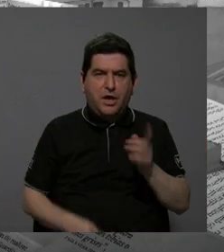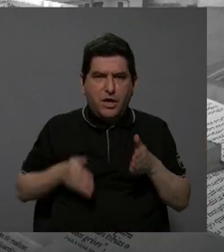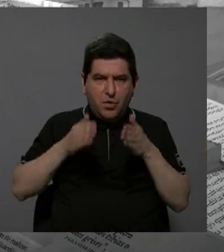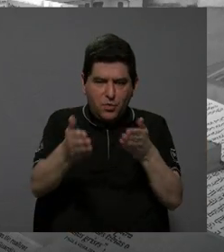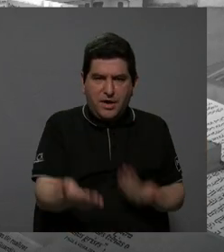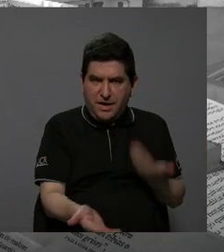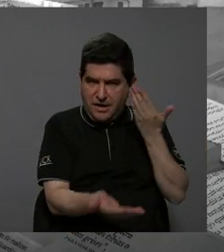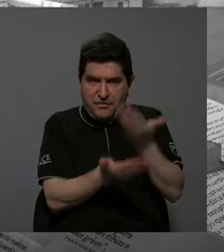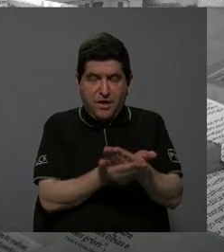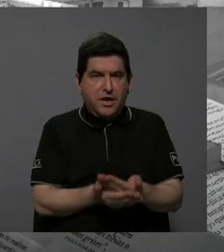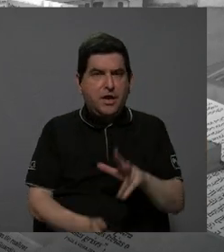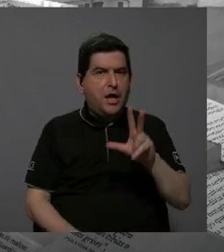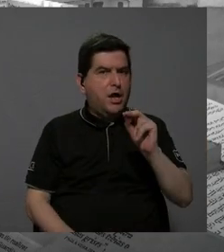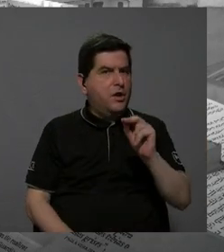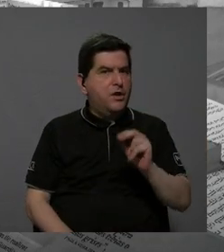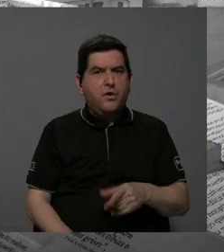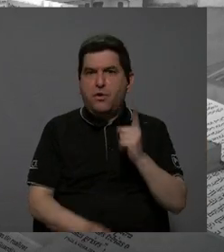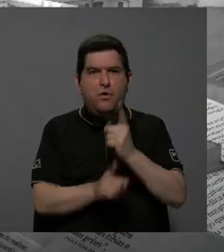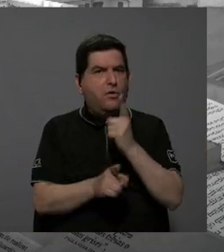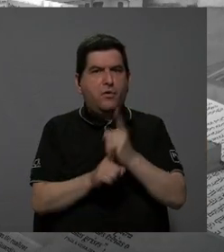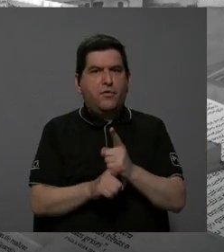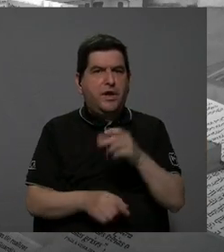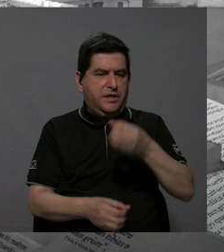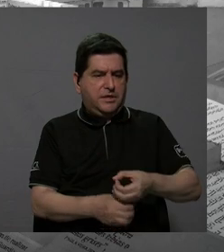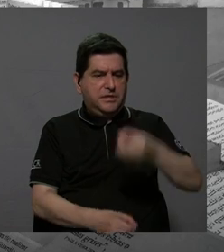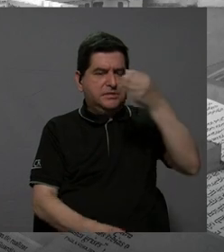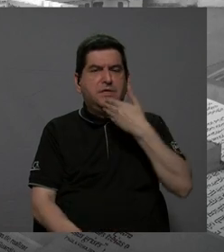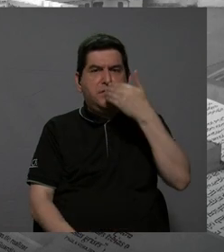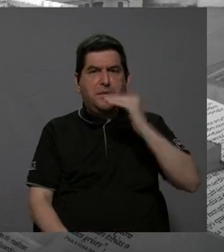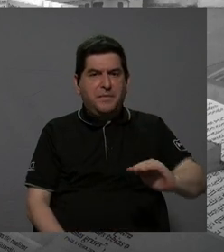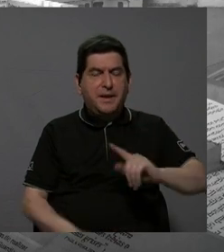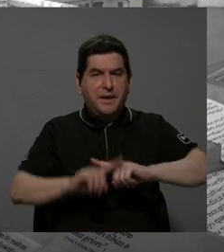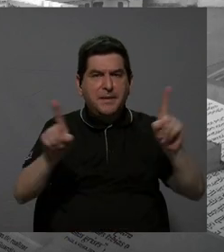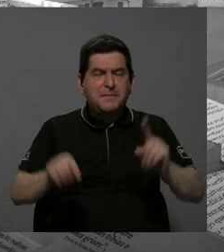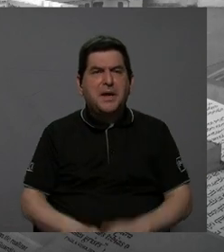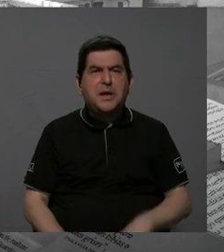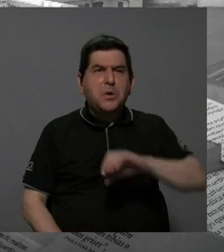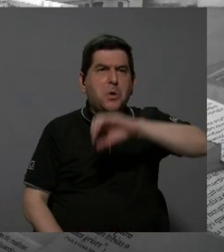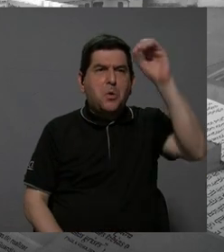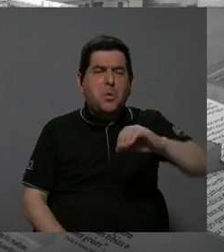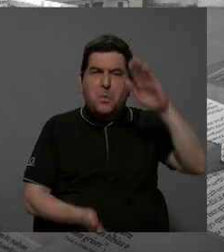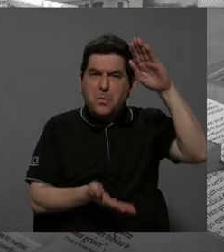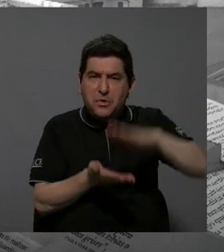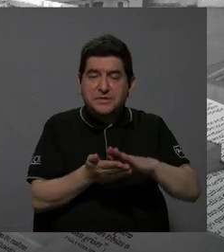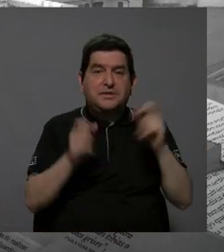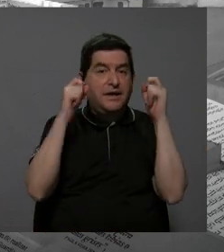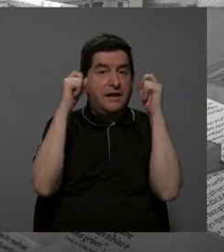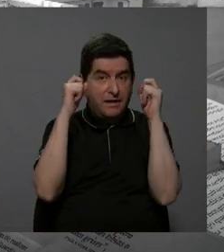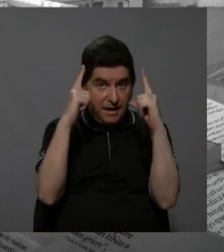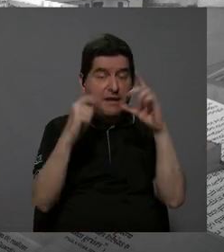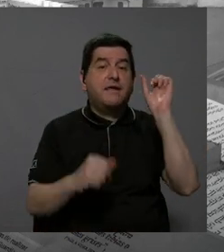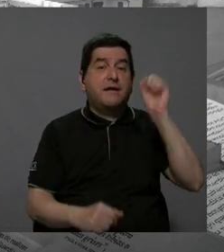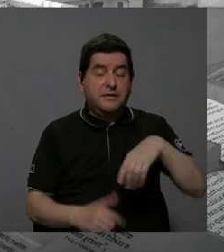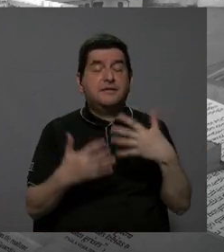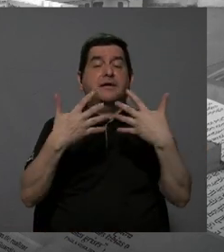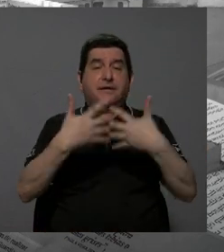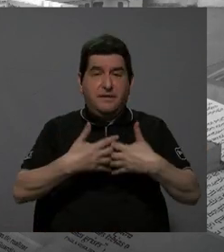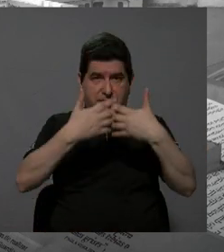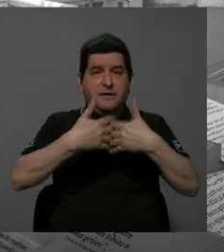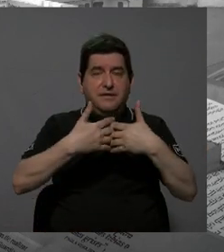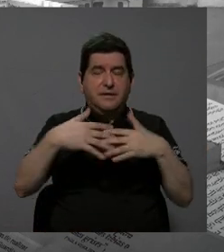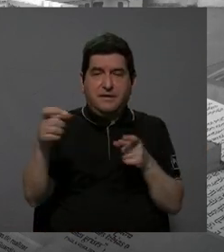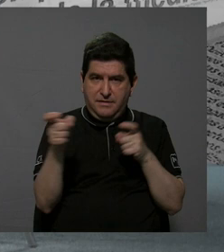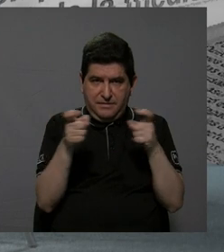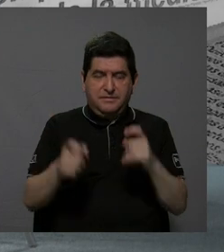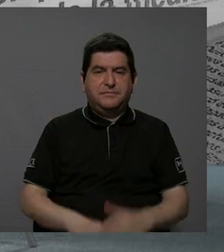no debería haber ninguna señal en una condición mala, pero por lo menos es un porcentaje bajo, entonces sí es una alerta a la administración.